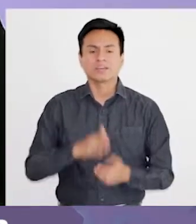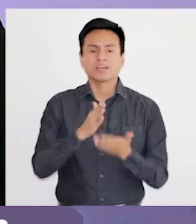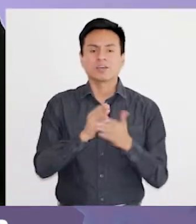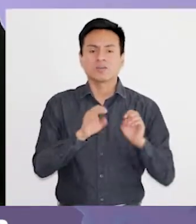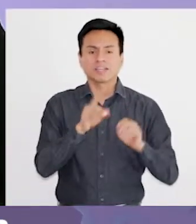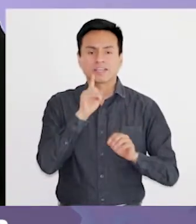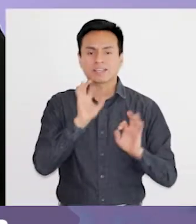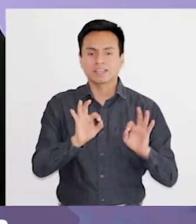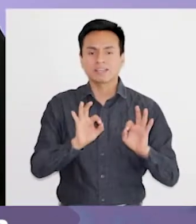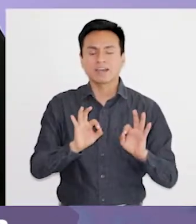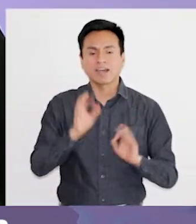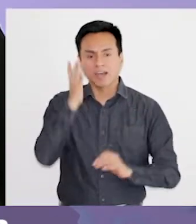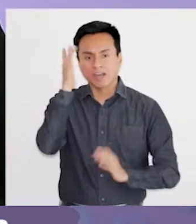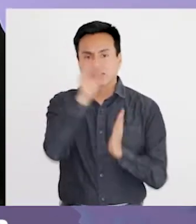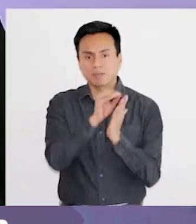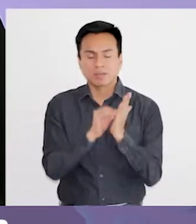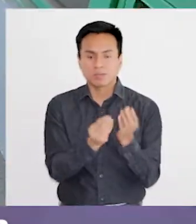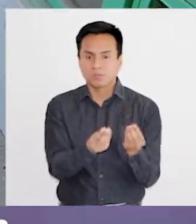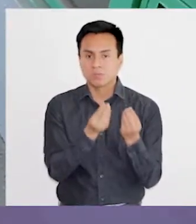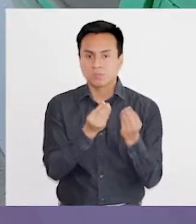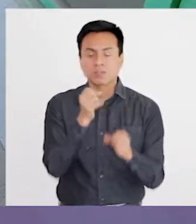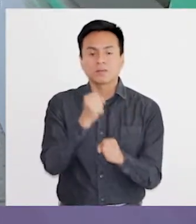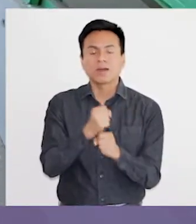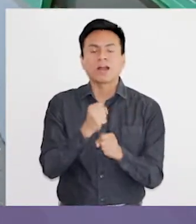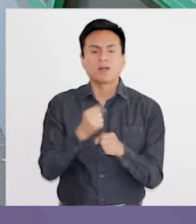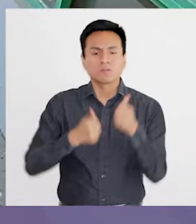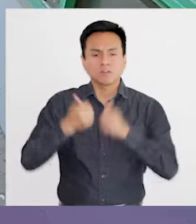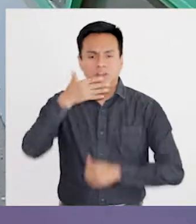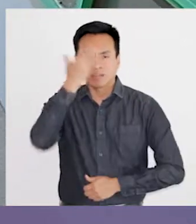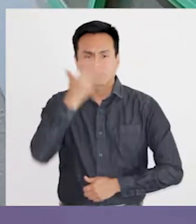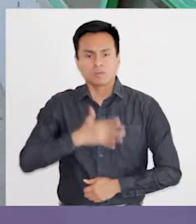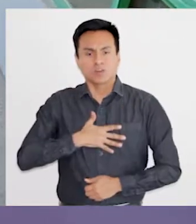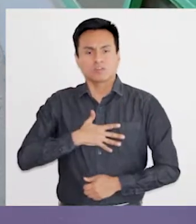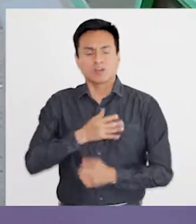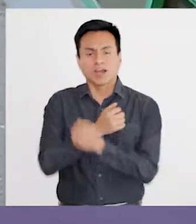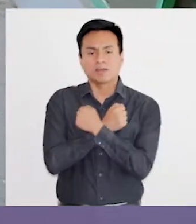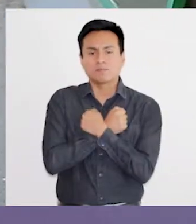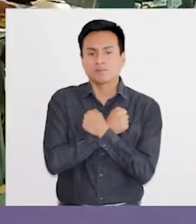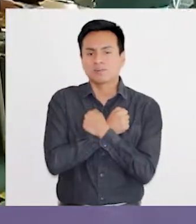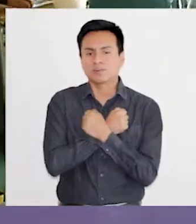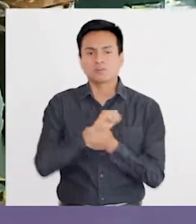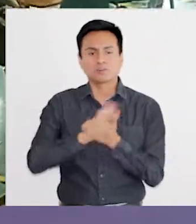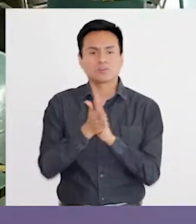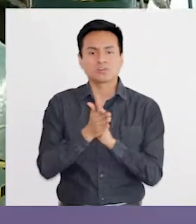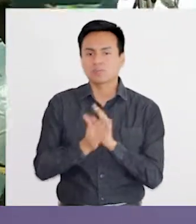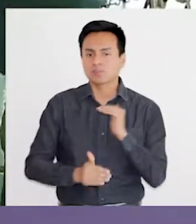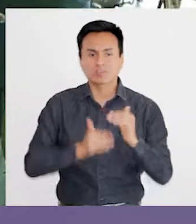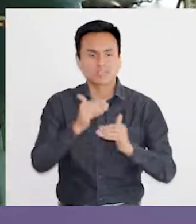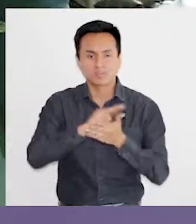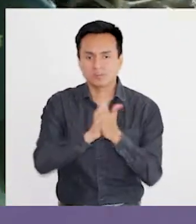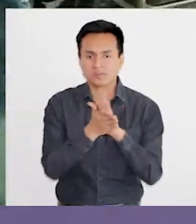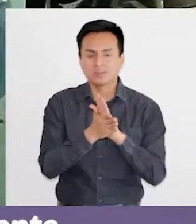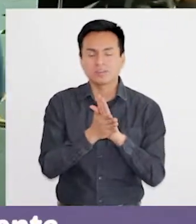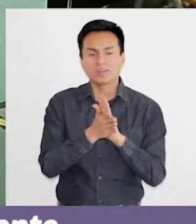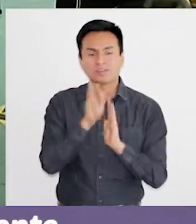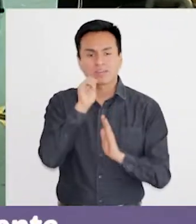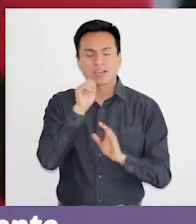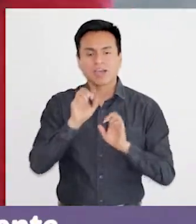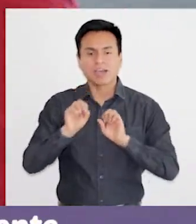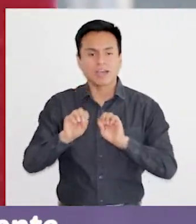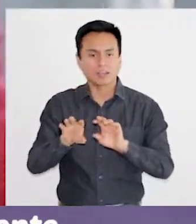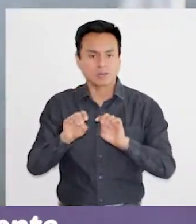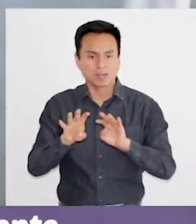hijo. Esta es una escuela que tiene excelencia académica, que trabaja bajo el profesionalismo, la vocación y el amor, por sobre todo los procesos que